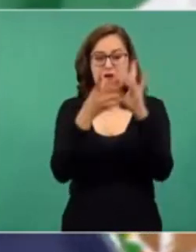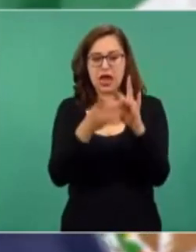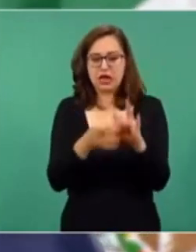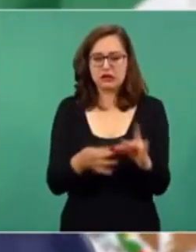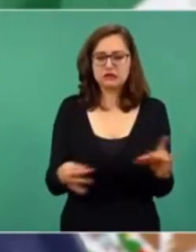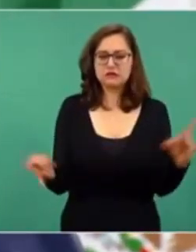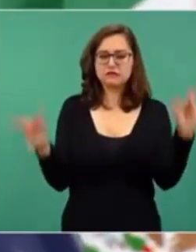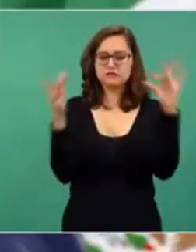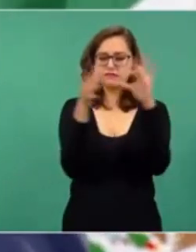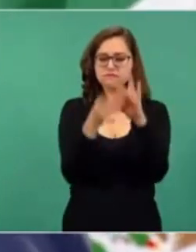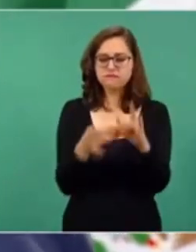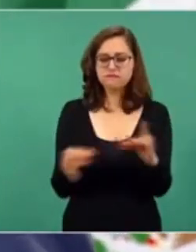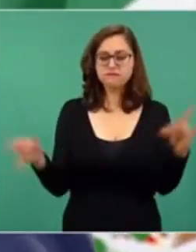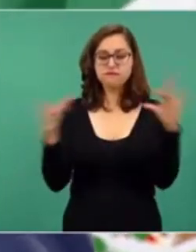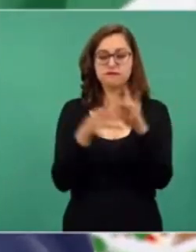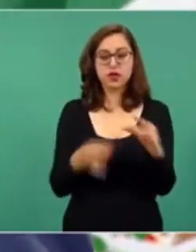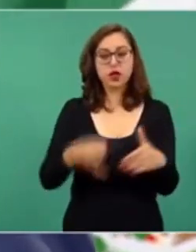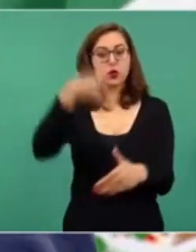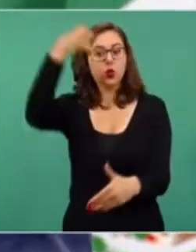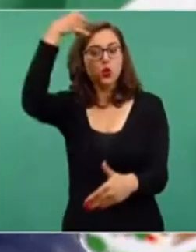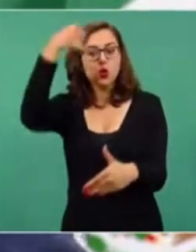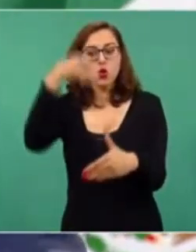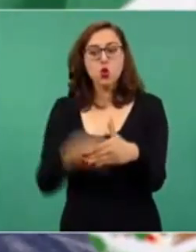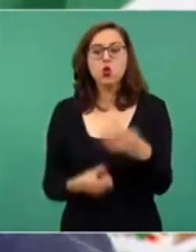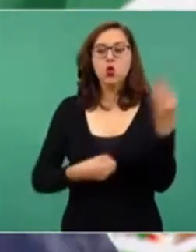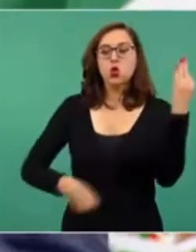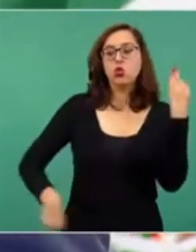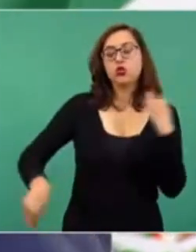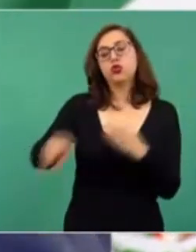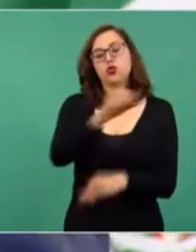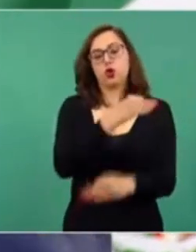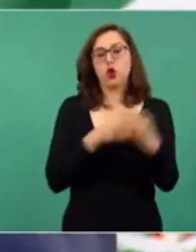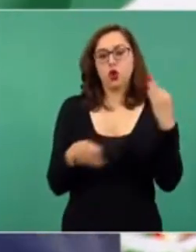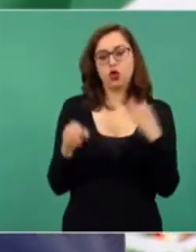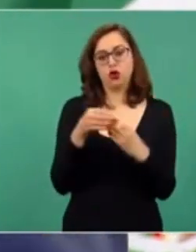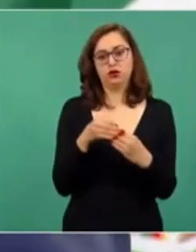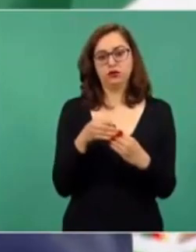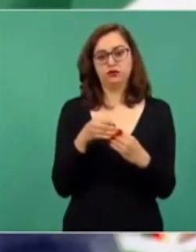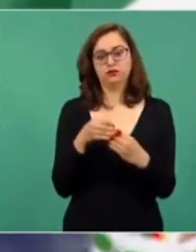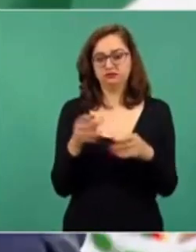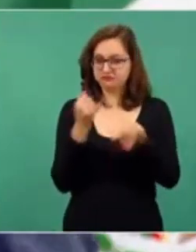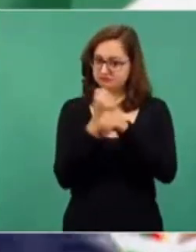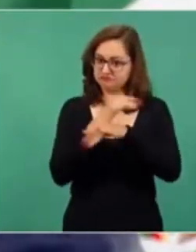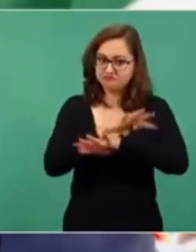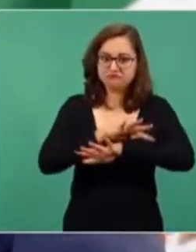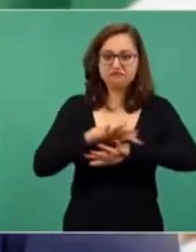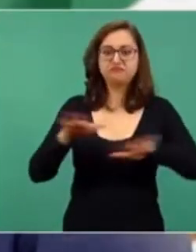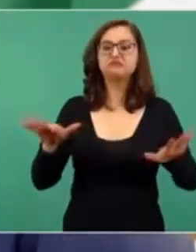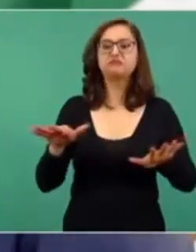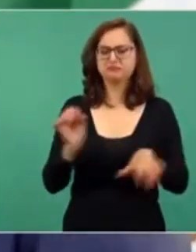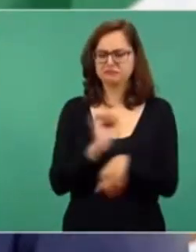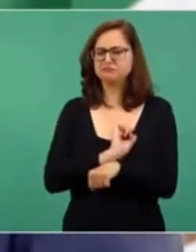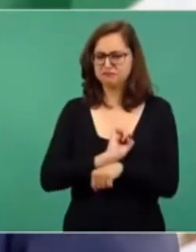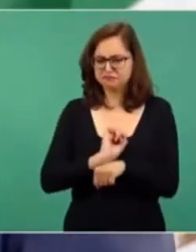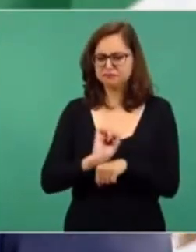para que todos estemos informados y conozcan